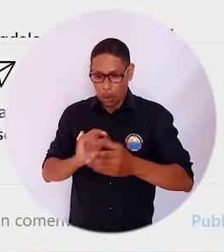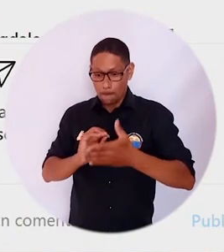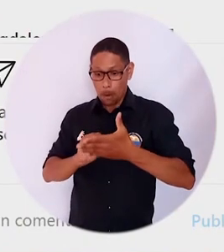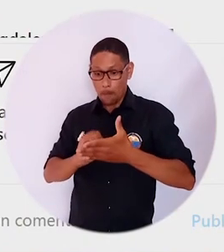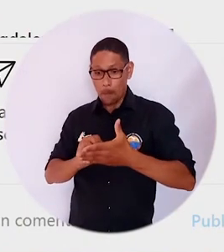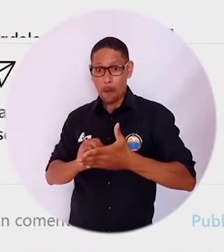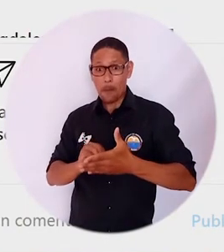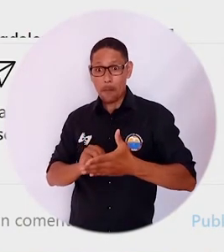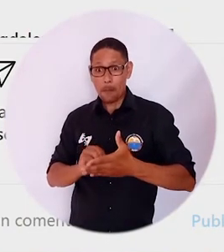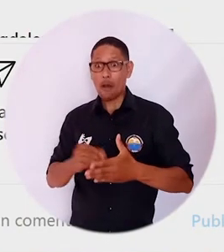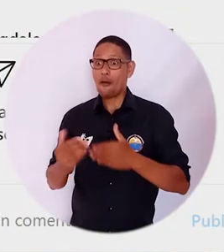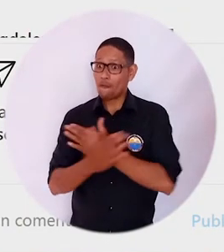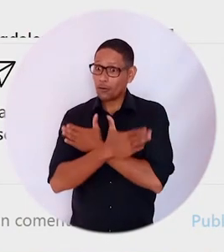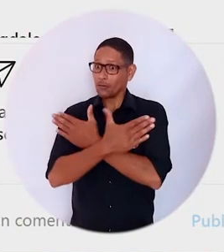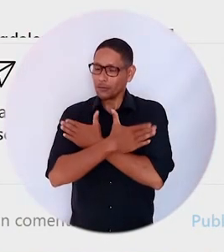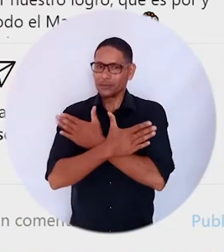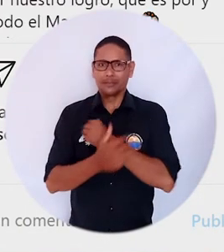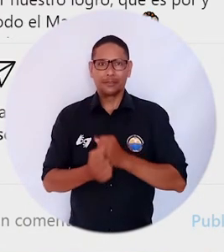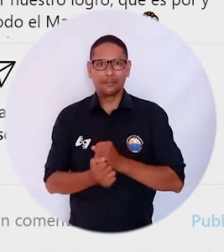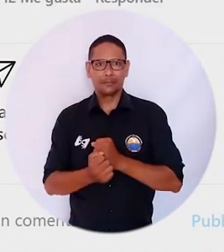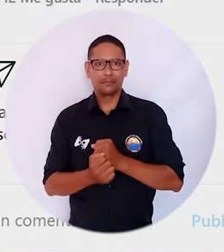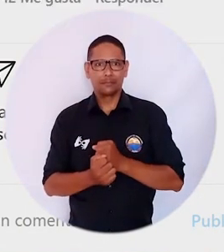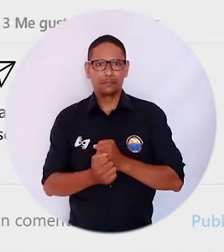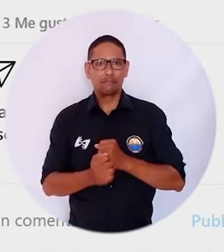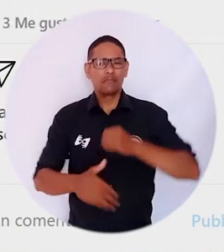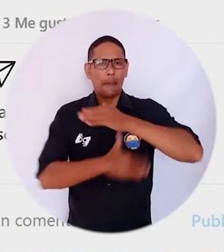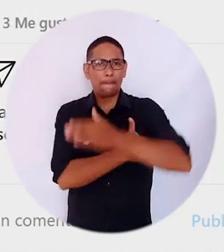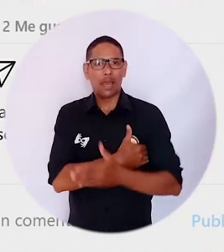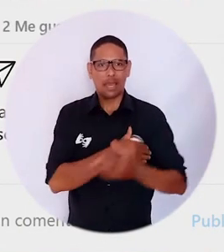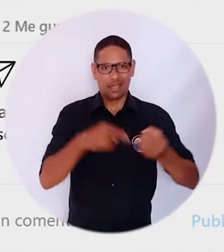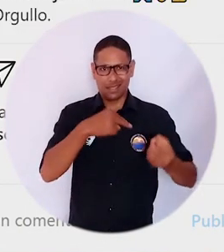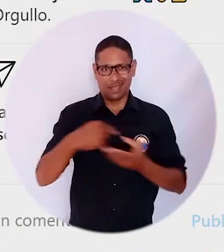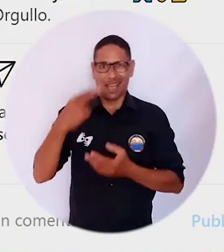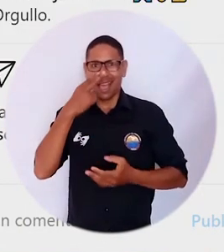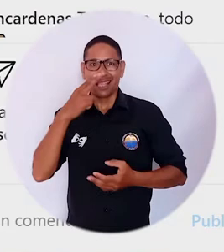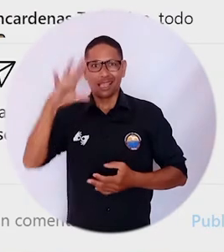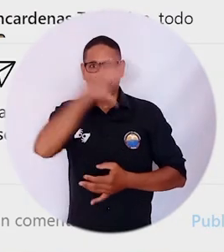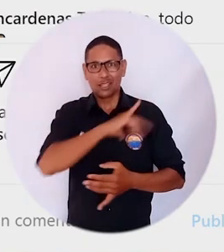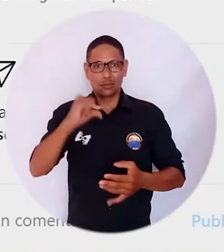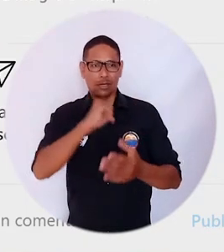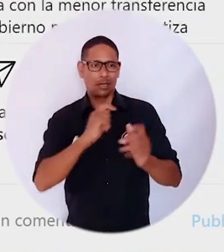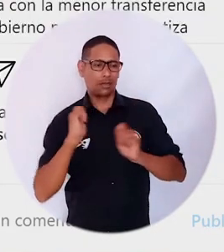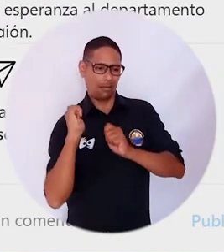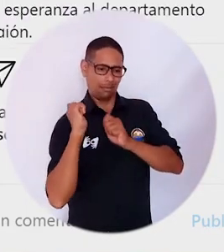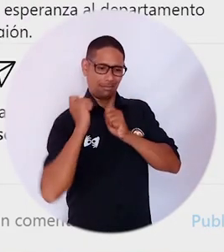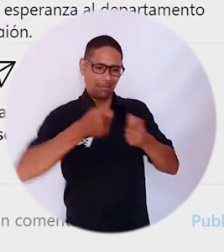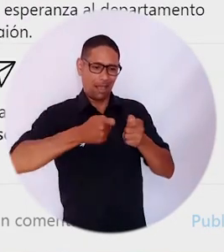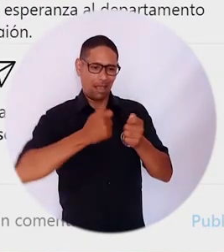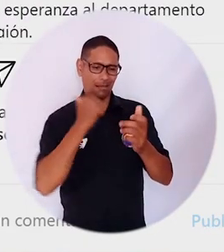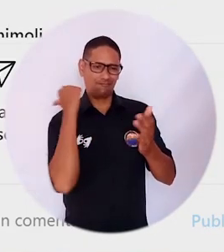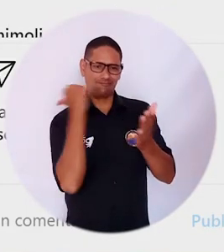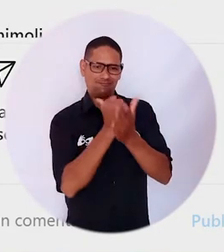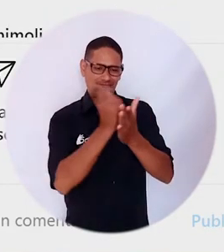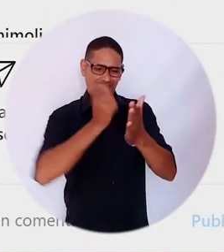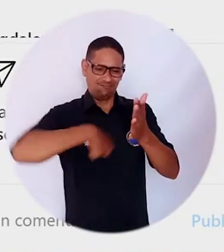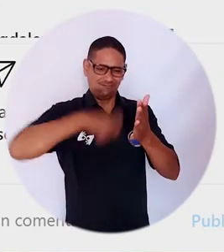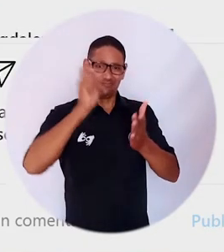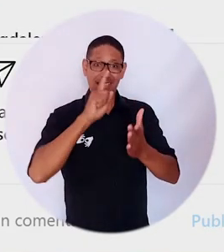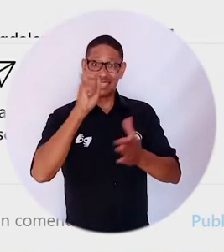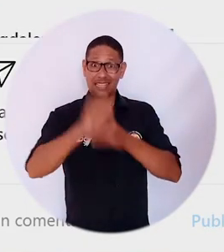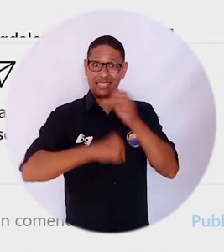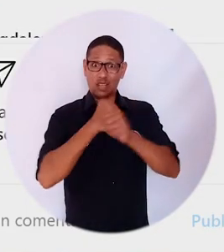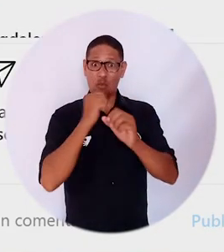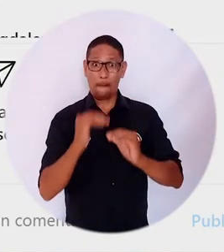su vez dejaron comentarios muy positivos por la acreditación. El Ministerio de Educación Nacional otorga la reacreditación